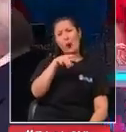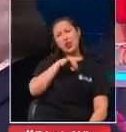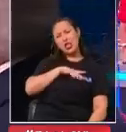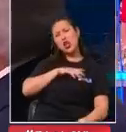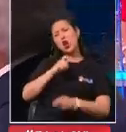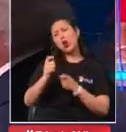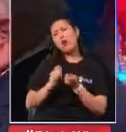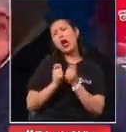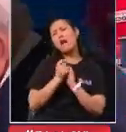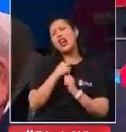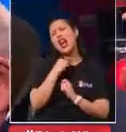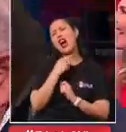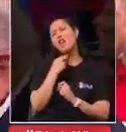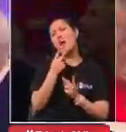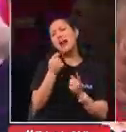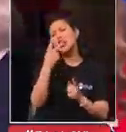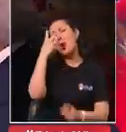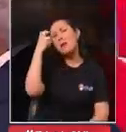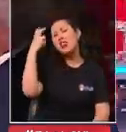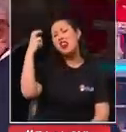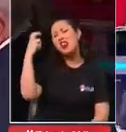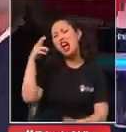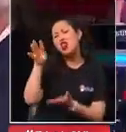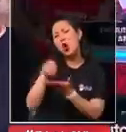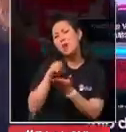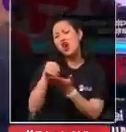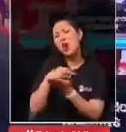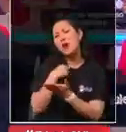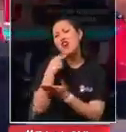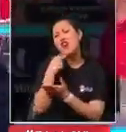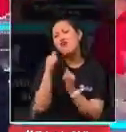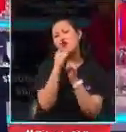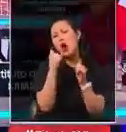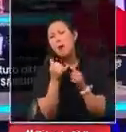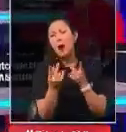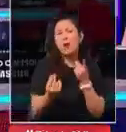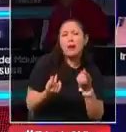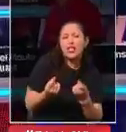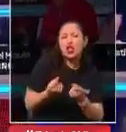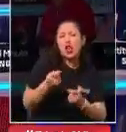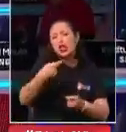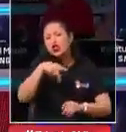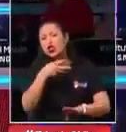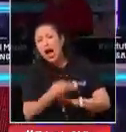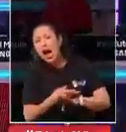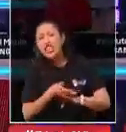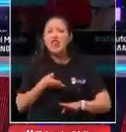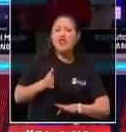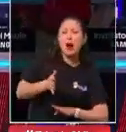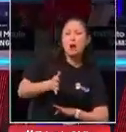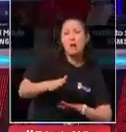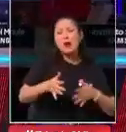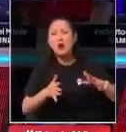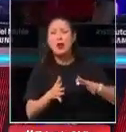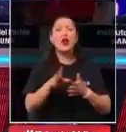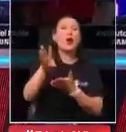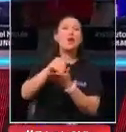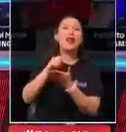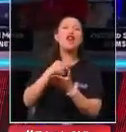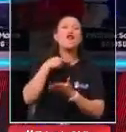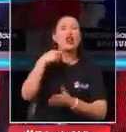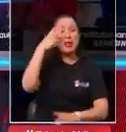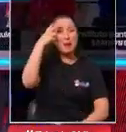que diga solamente la cosa que juega de acá, para que diga como que estamos y no estamos y que vamos para allá y no llegamos.